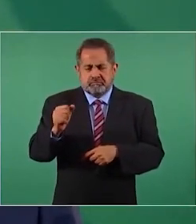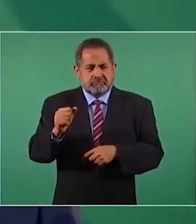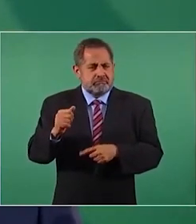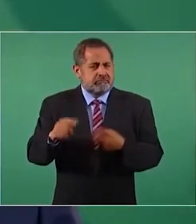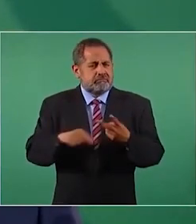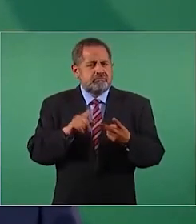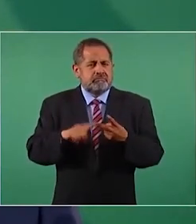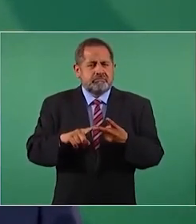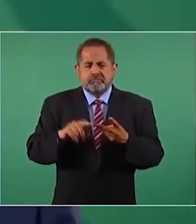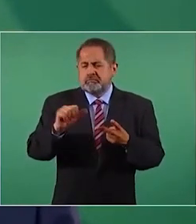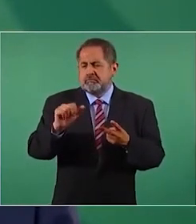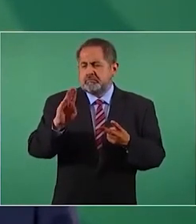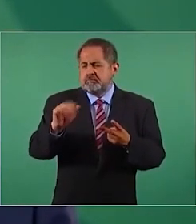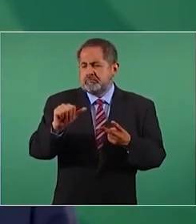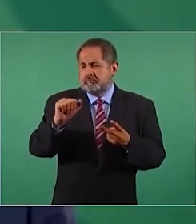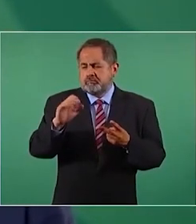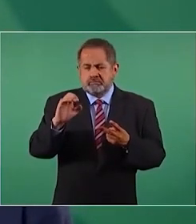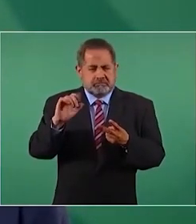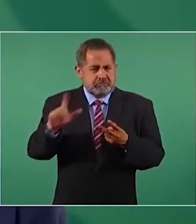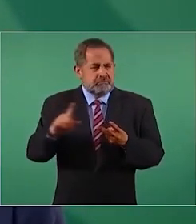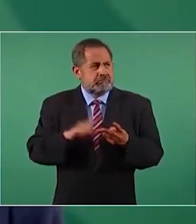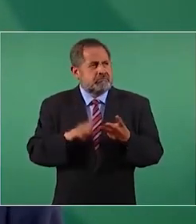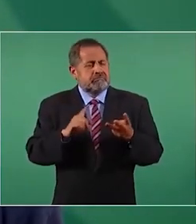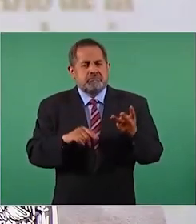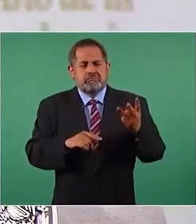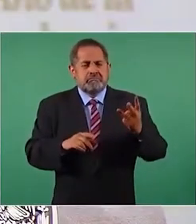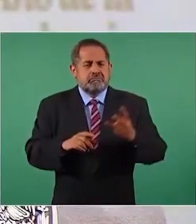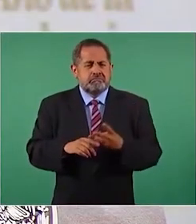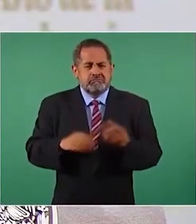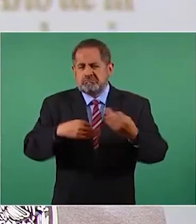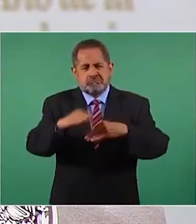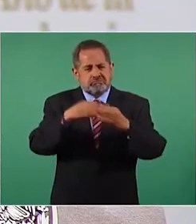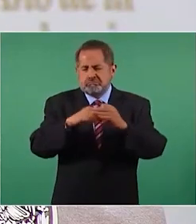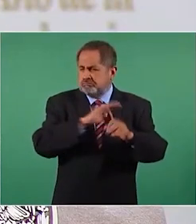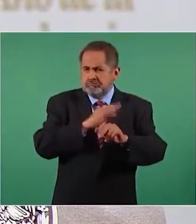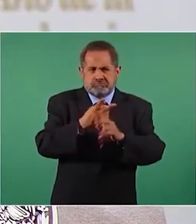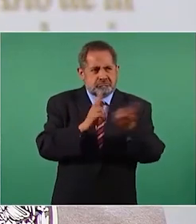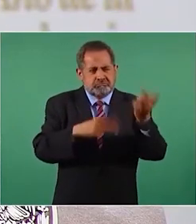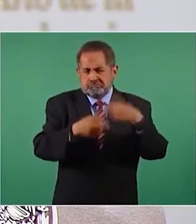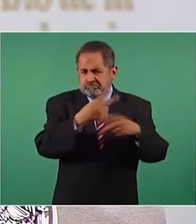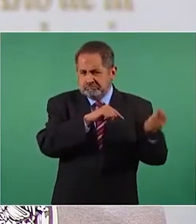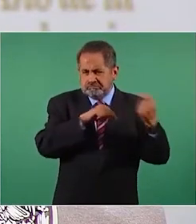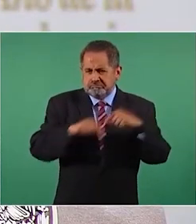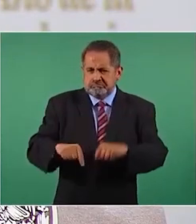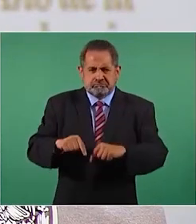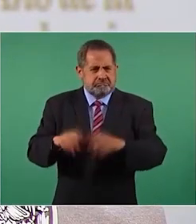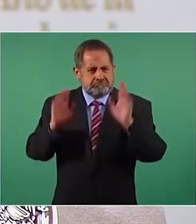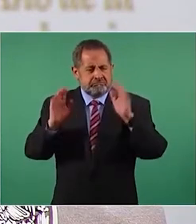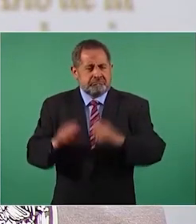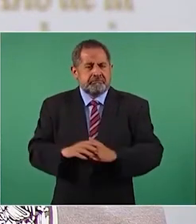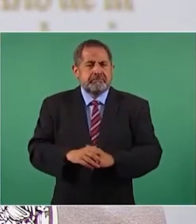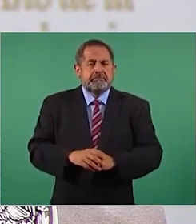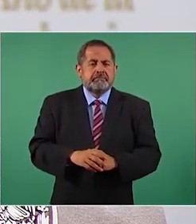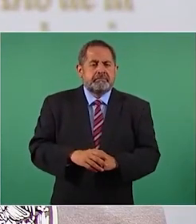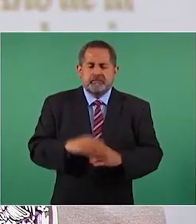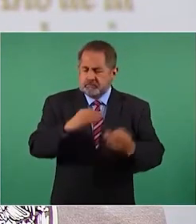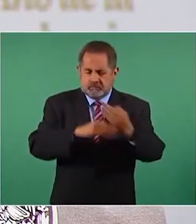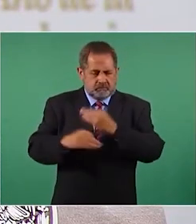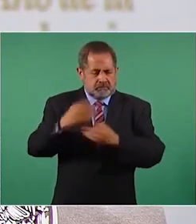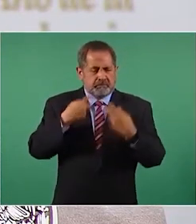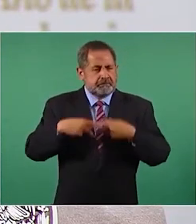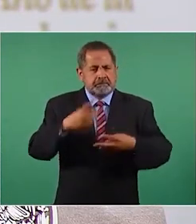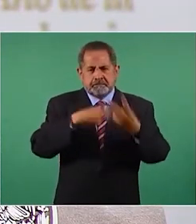el señor Abascal, todos pueden venir, todos.